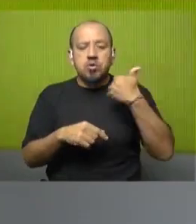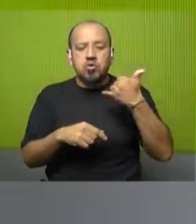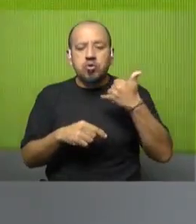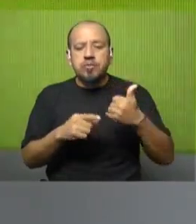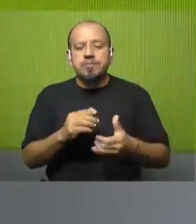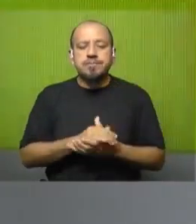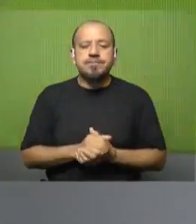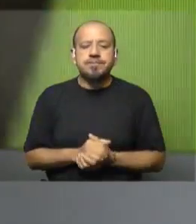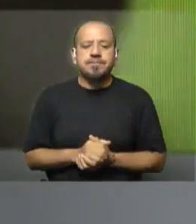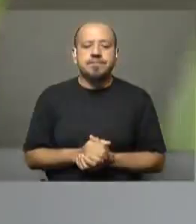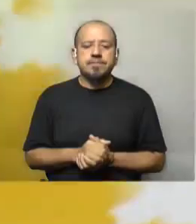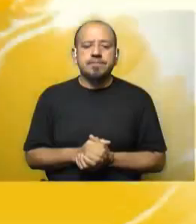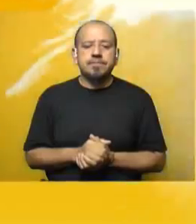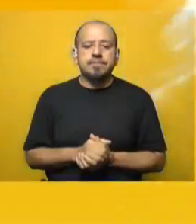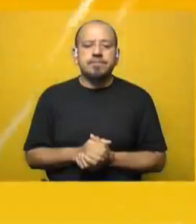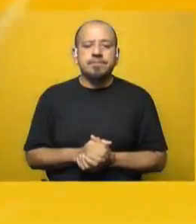primera parte del informe.